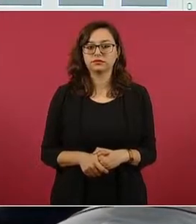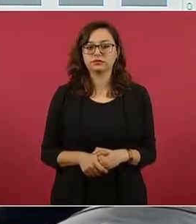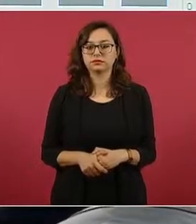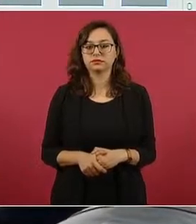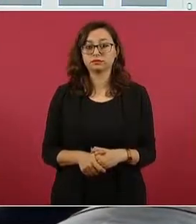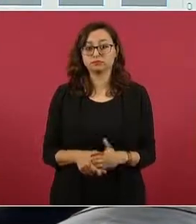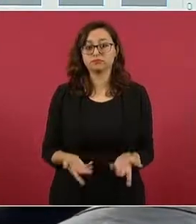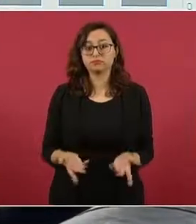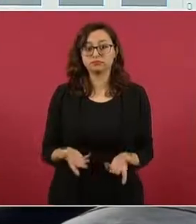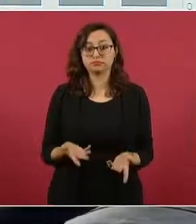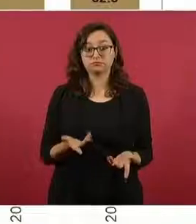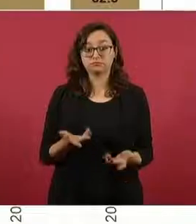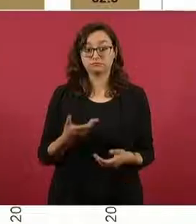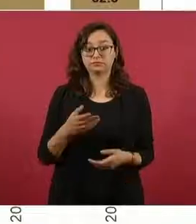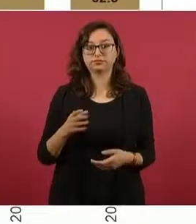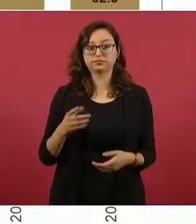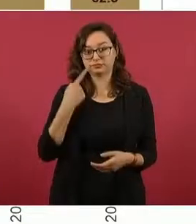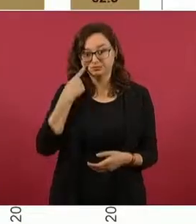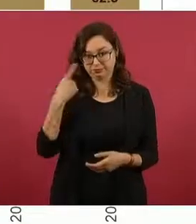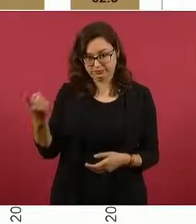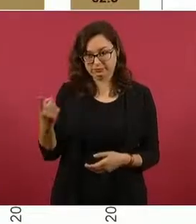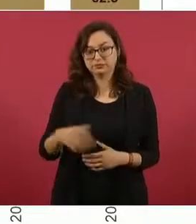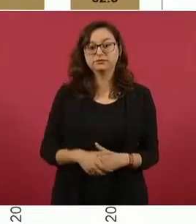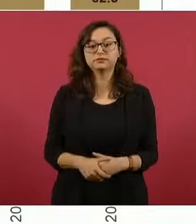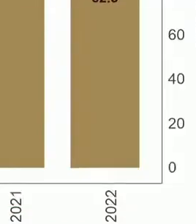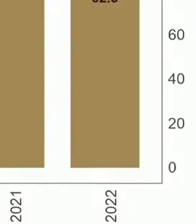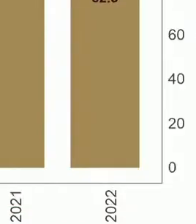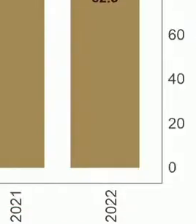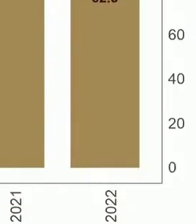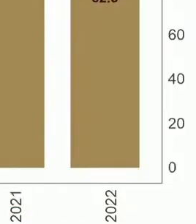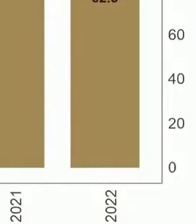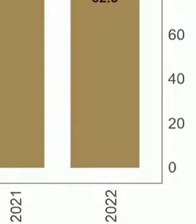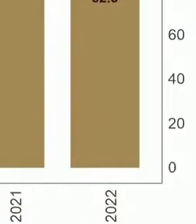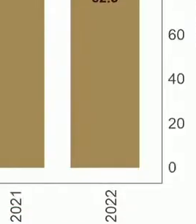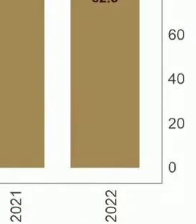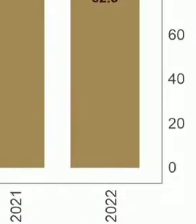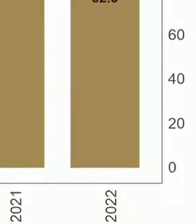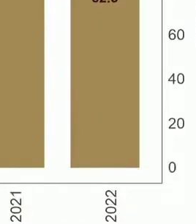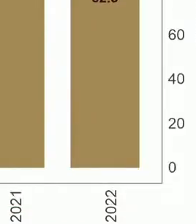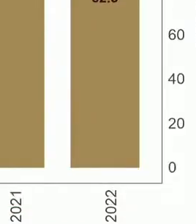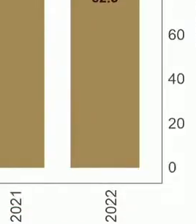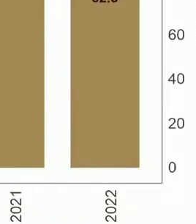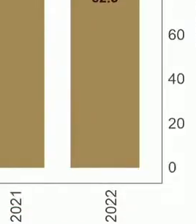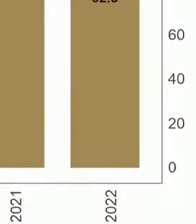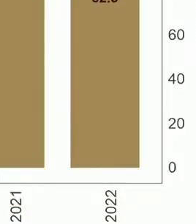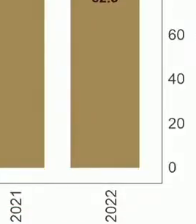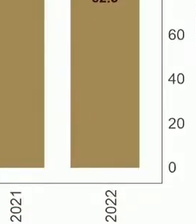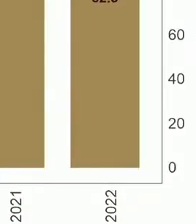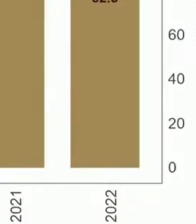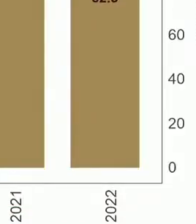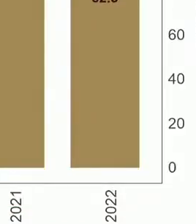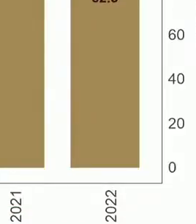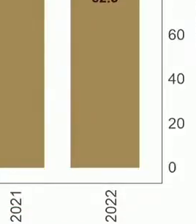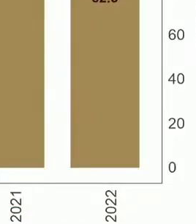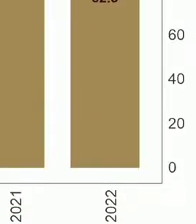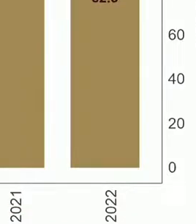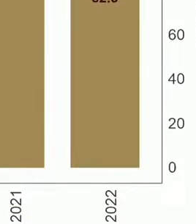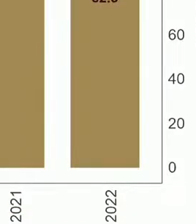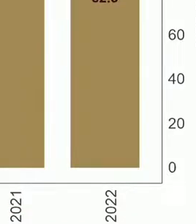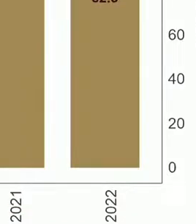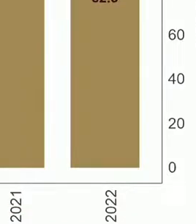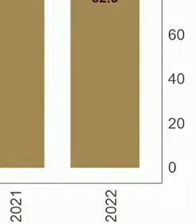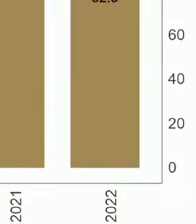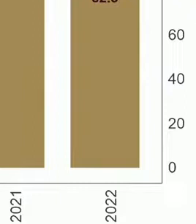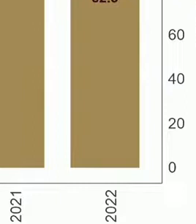Miren los porcentajes de incremento del 15 al 16, 16